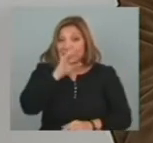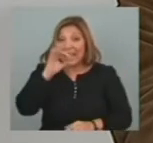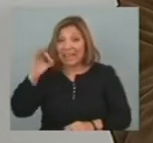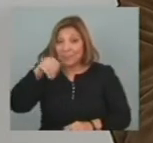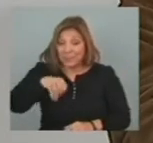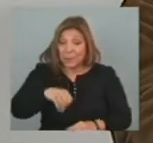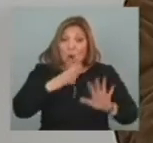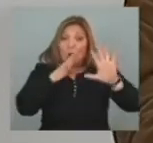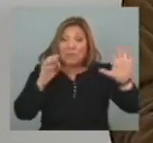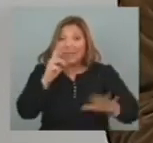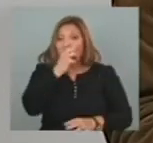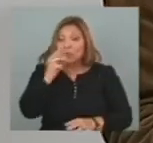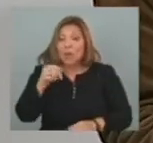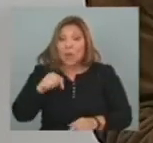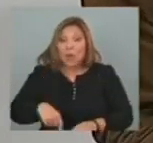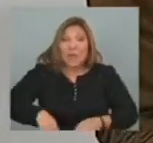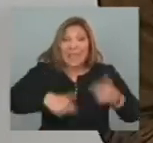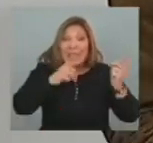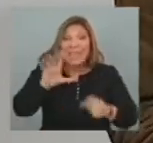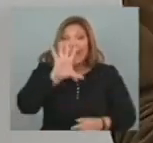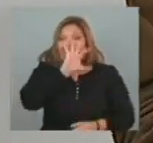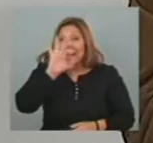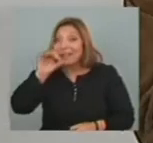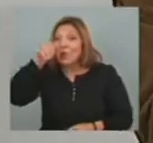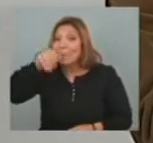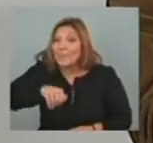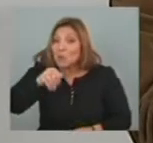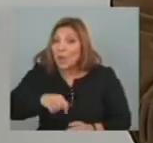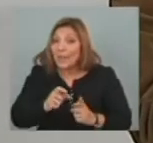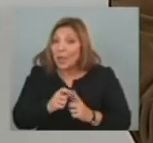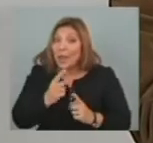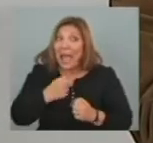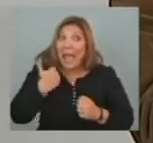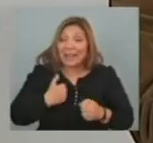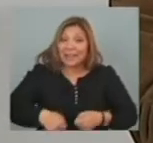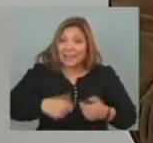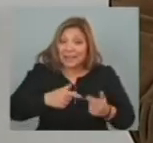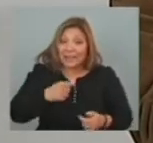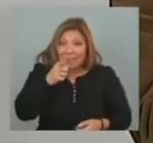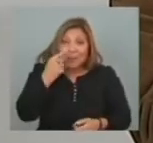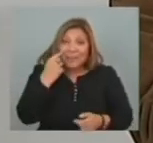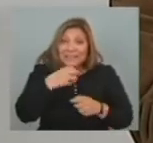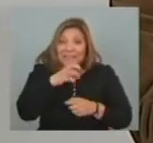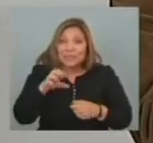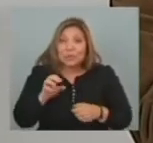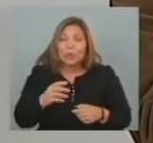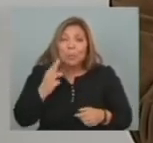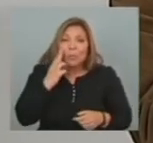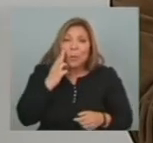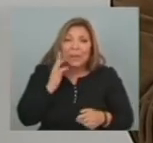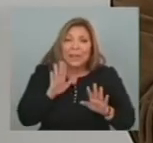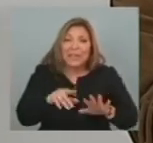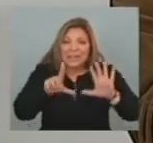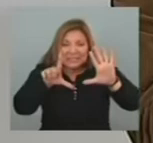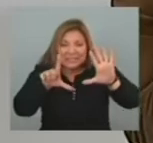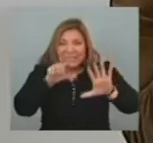la del 90 200 Y hoy exportamos 500 millones de dólares A la Argentina Y los sectores Que tienen problemas Son unos